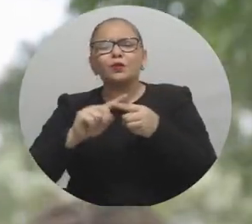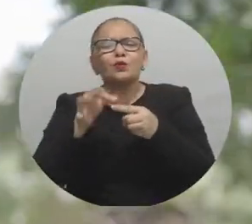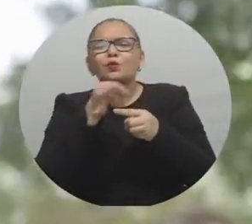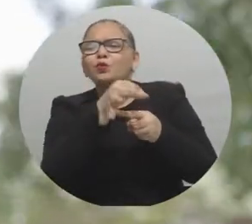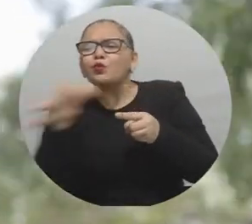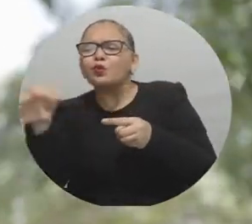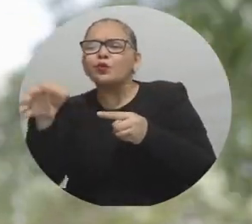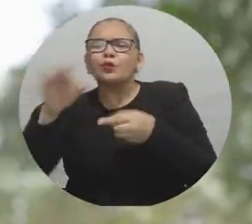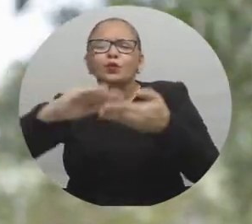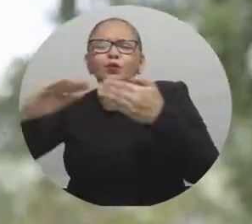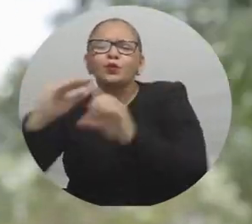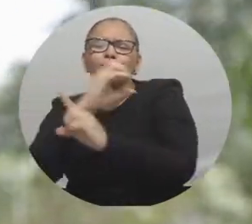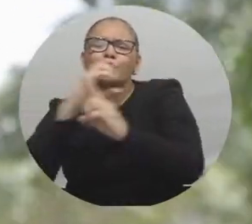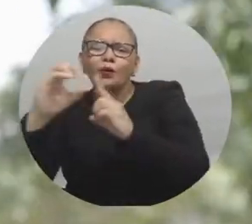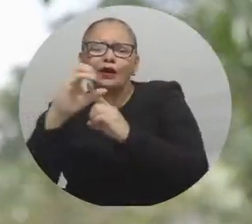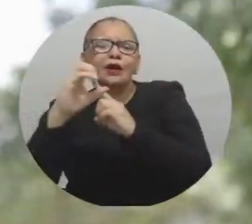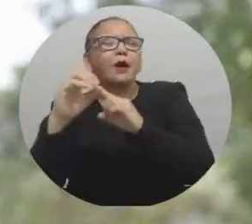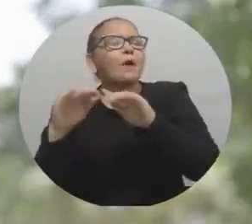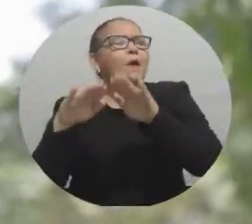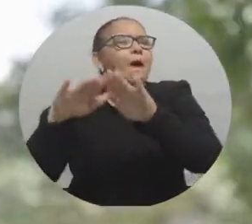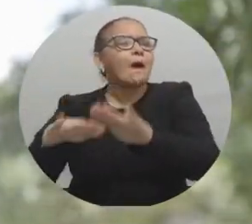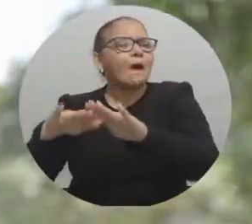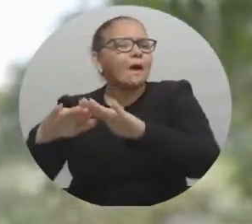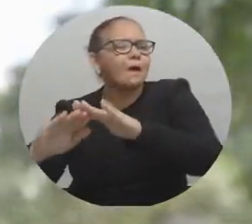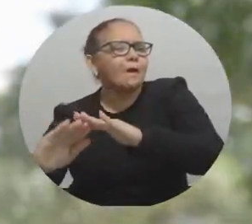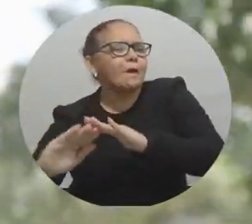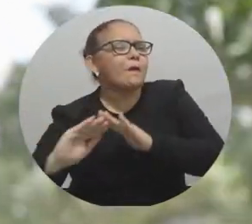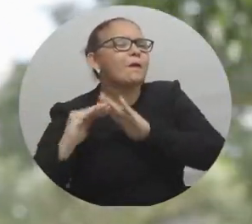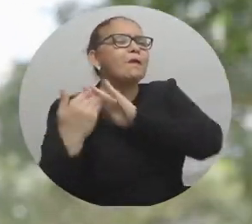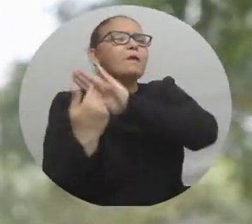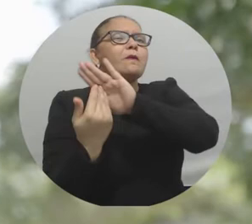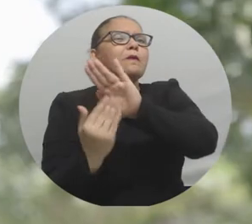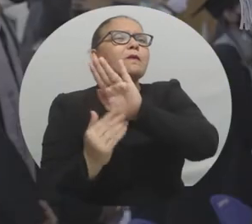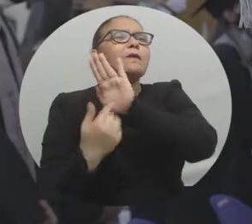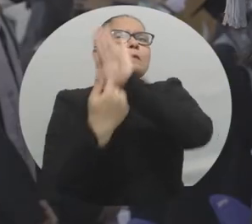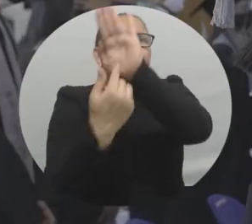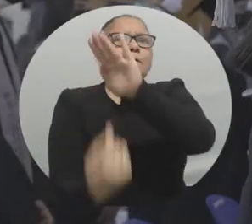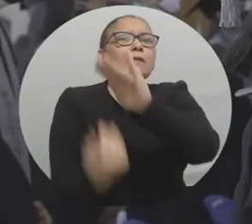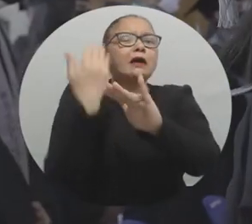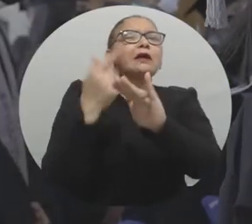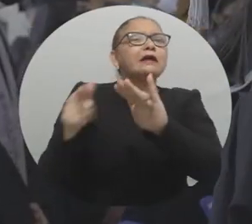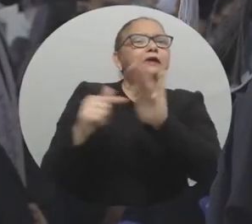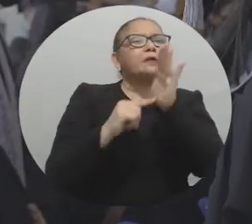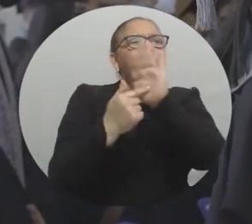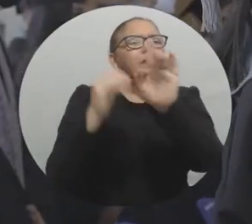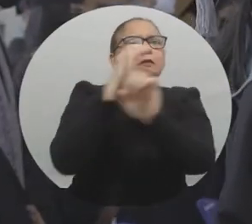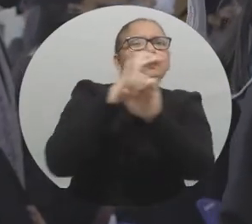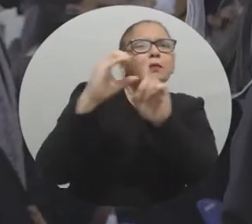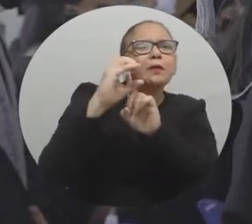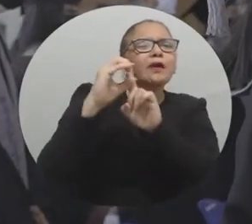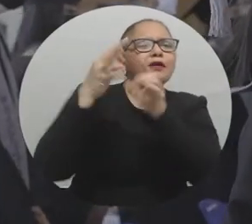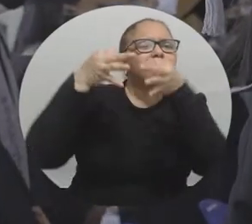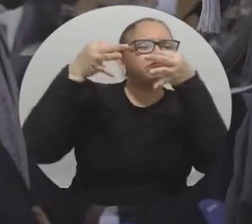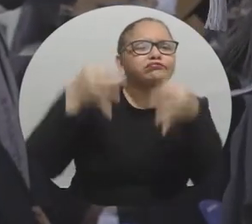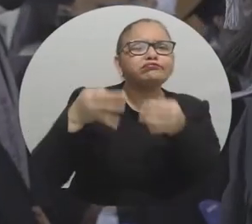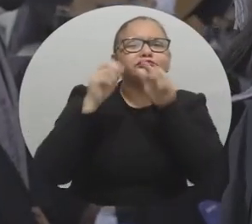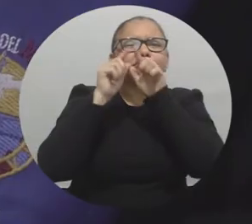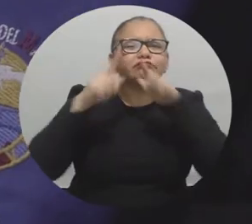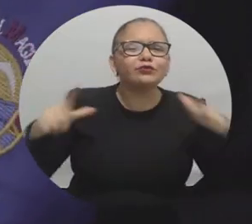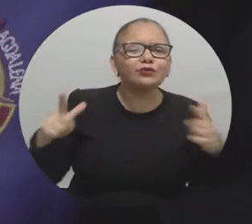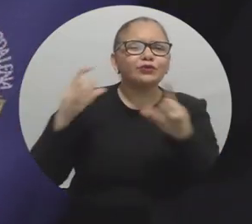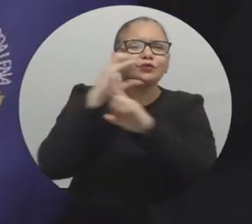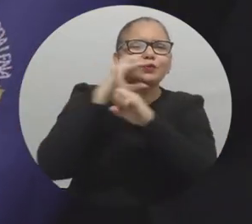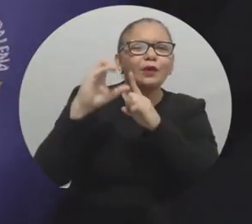pueblos que quieren emerger, quieren mostrar su propia faceta, su propia